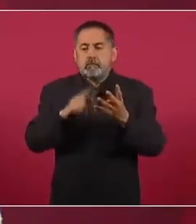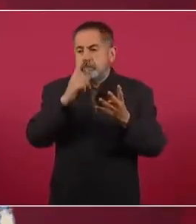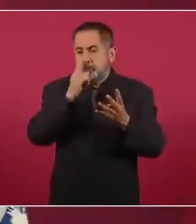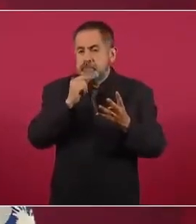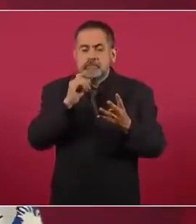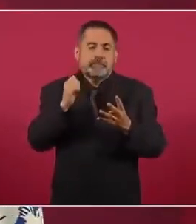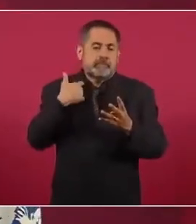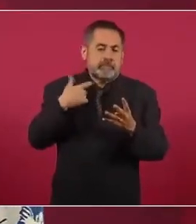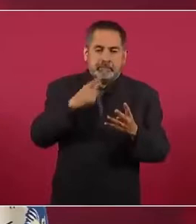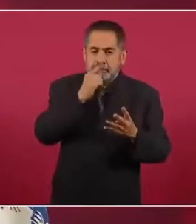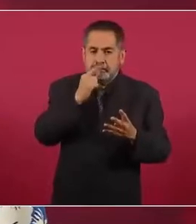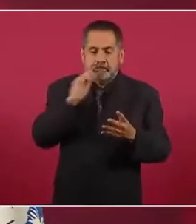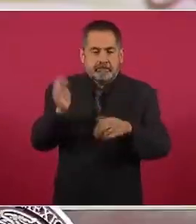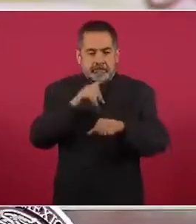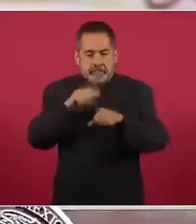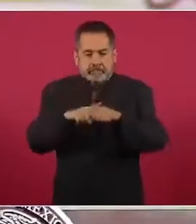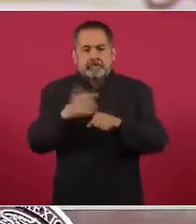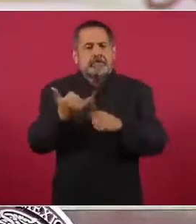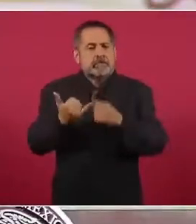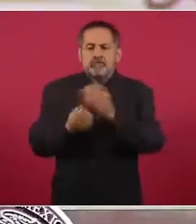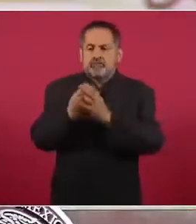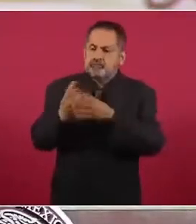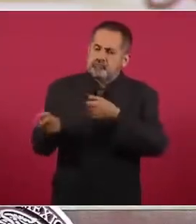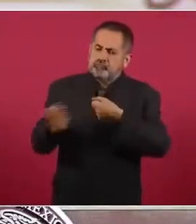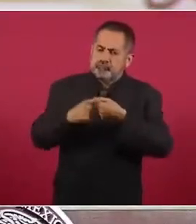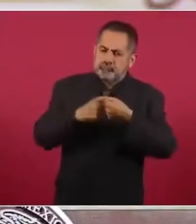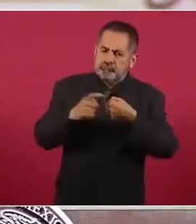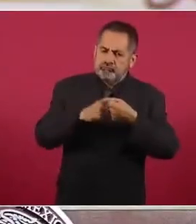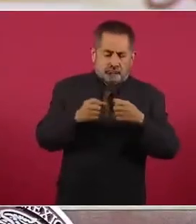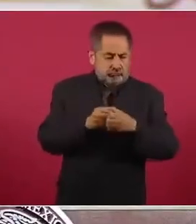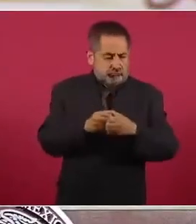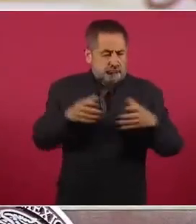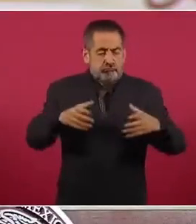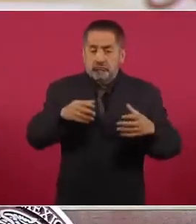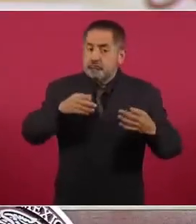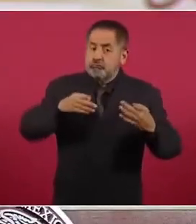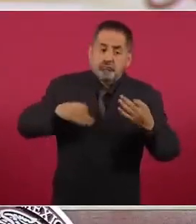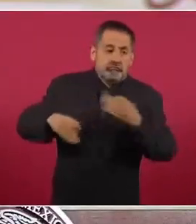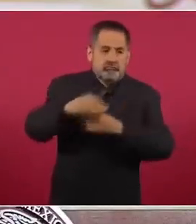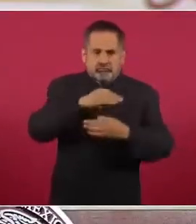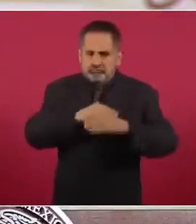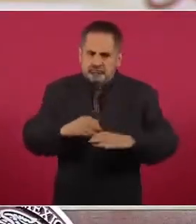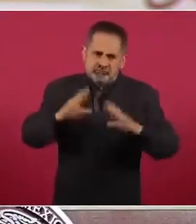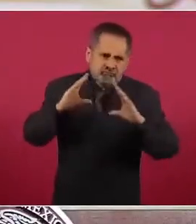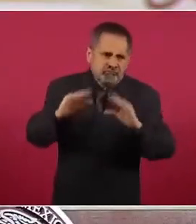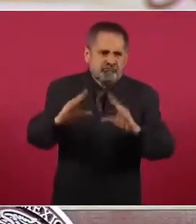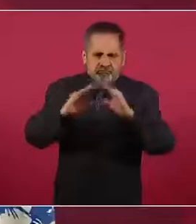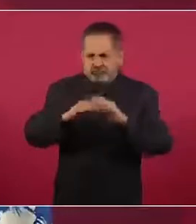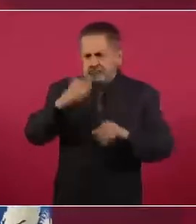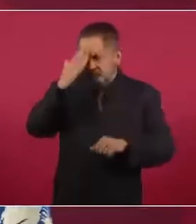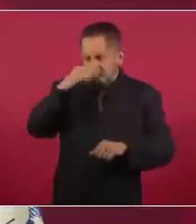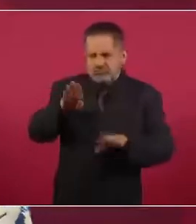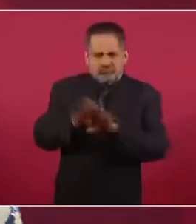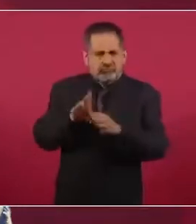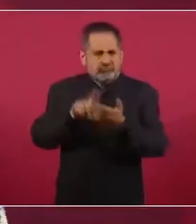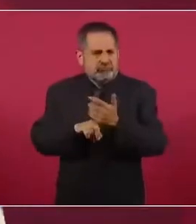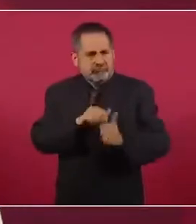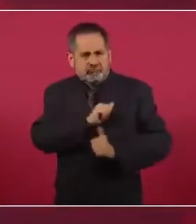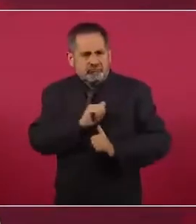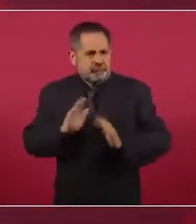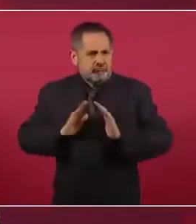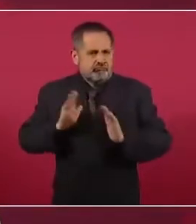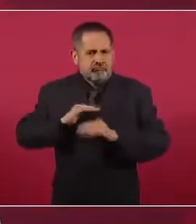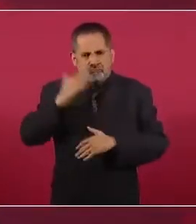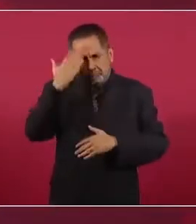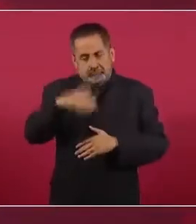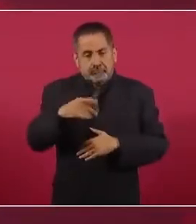y hay nuevos reclutas. Todos tienen instrucción y disciplina militar. El objetivo es